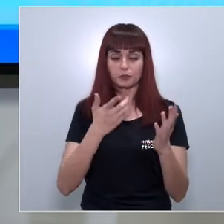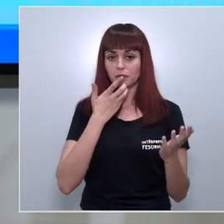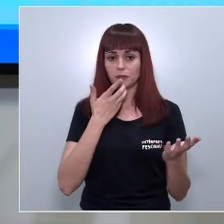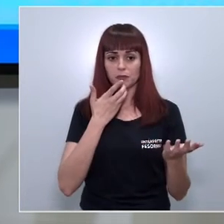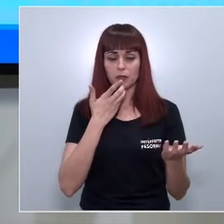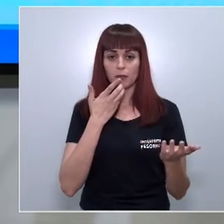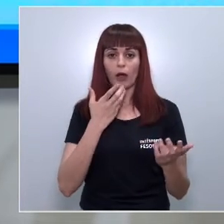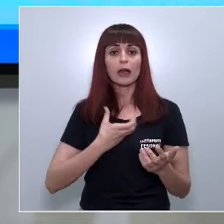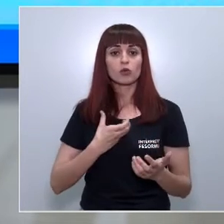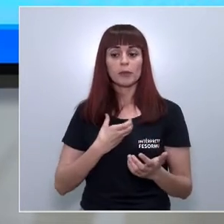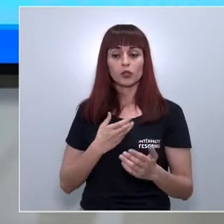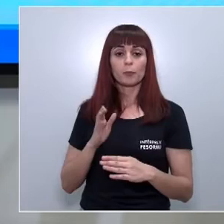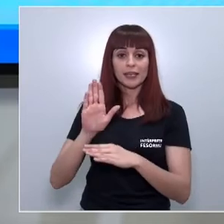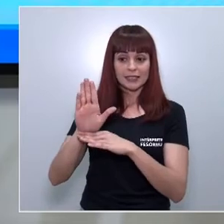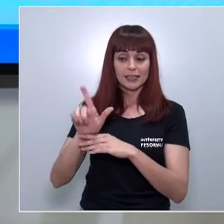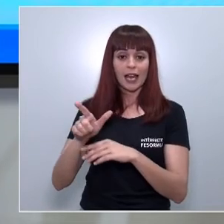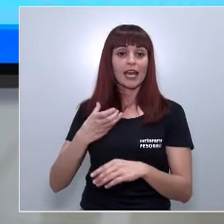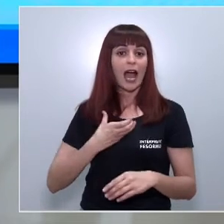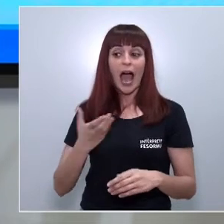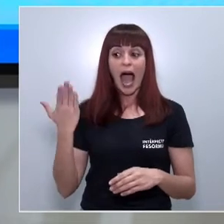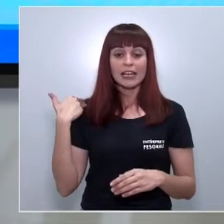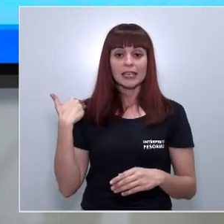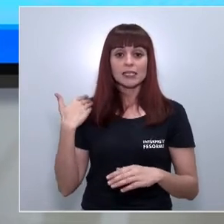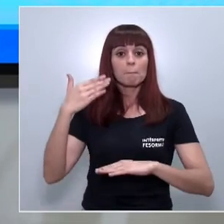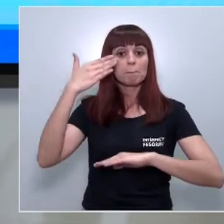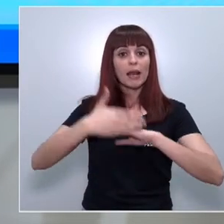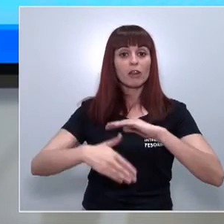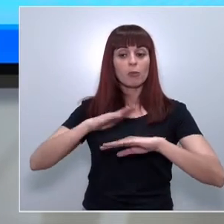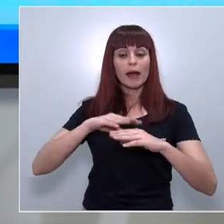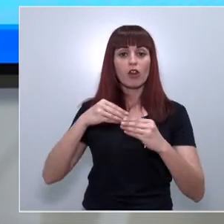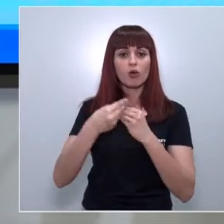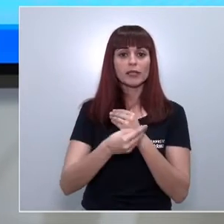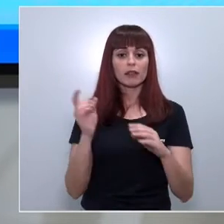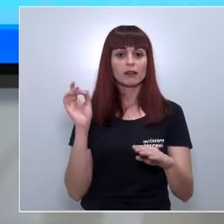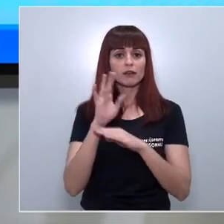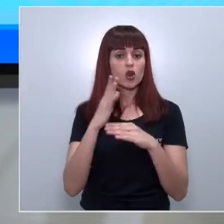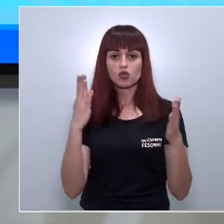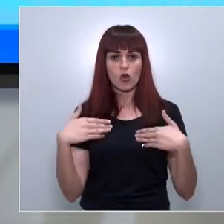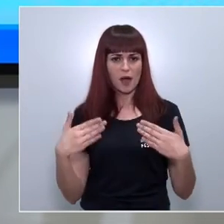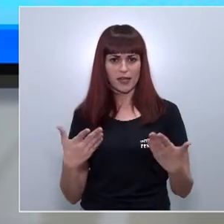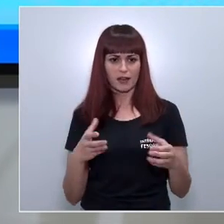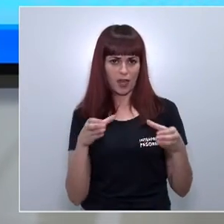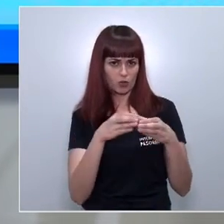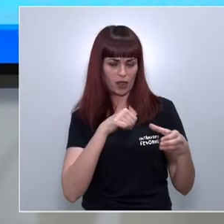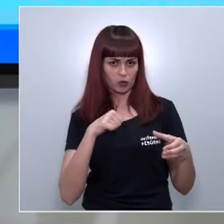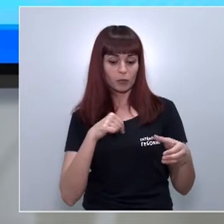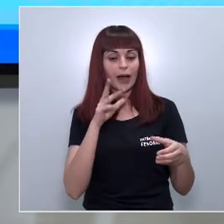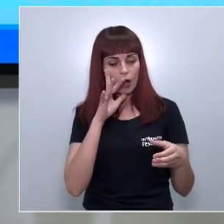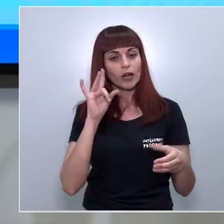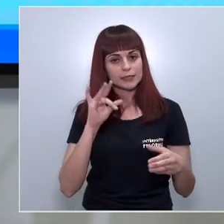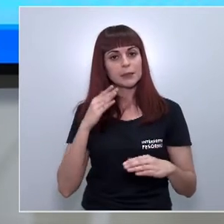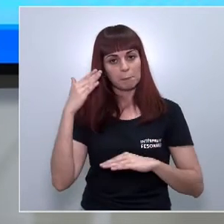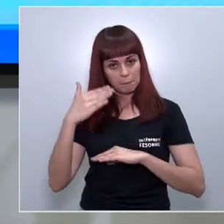ejemplo ante el ayuntamiento este no tenía plazo para remitir la documentación al órgano ambiental a la comunidad autónoma ahora